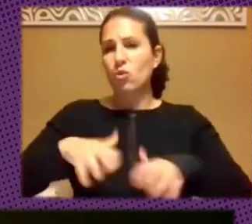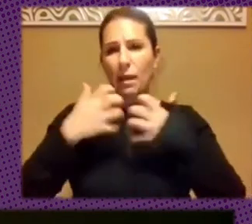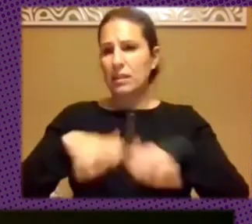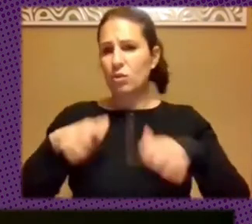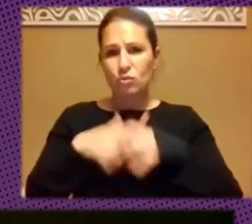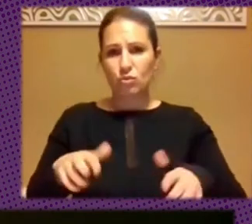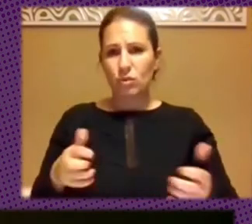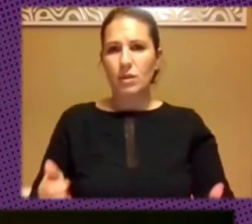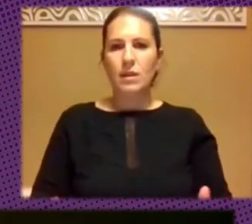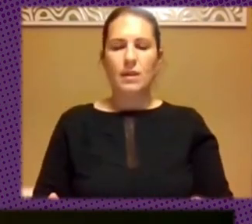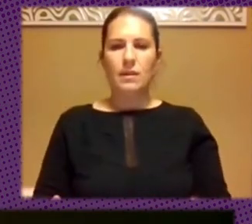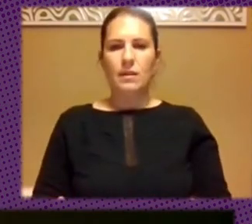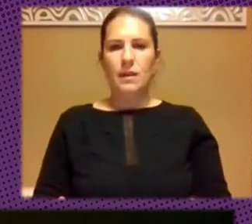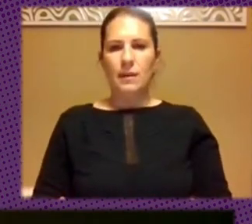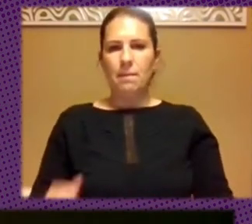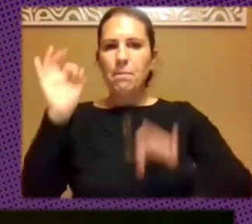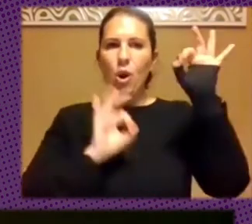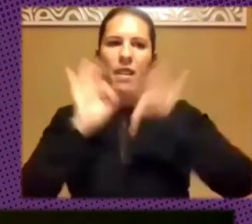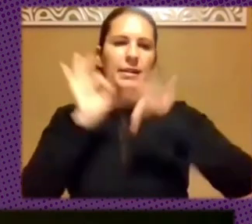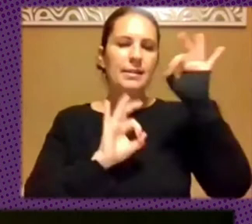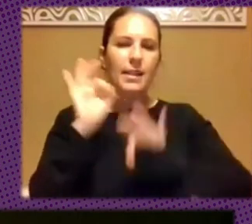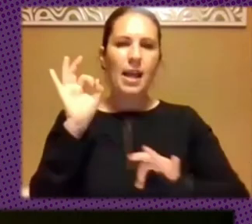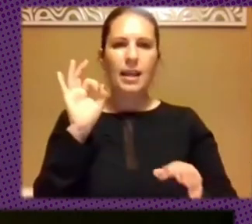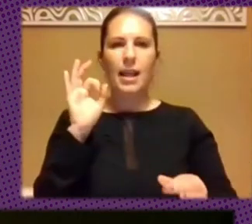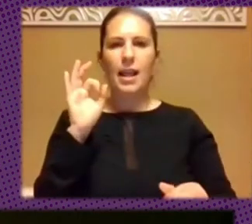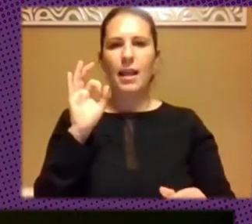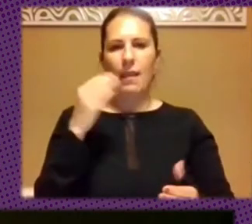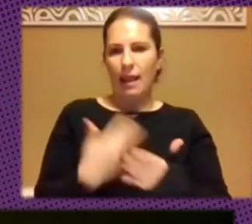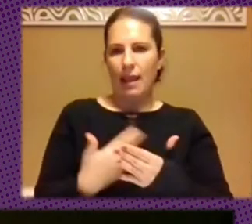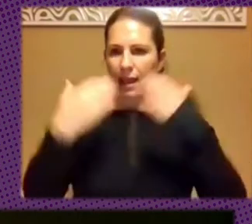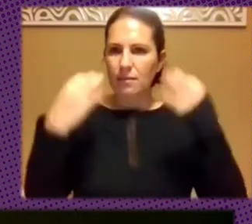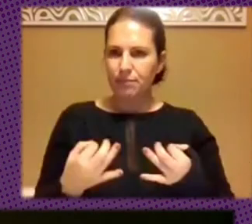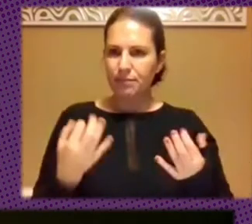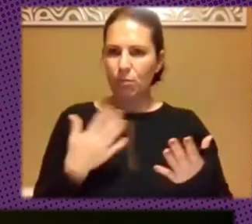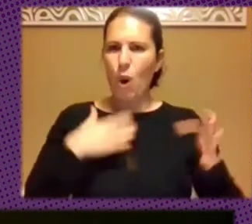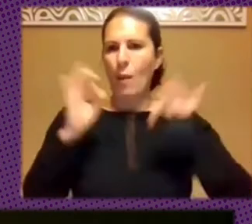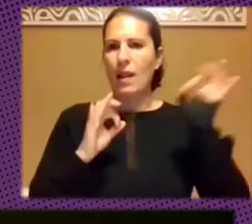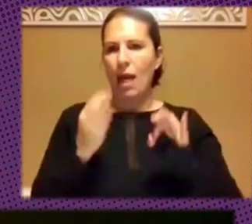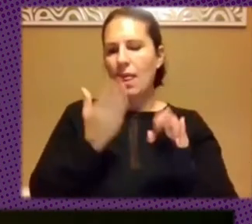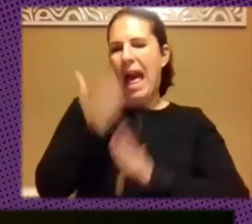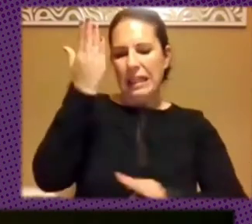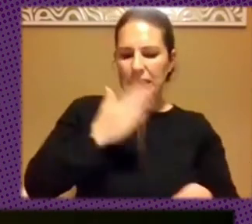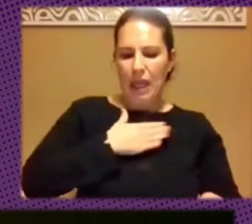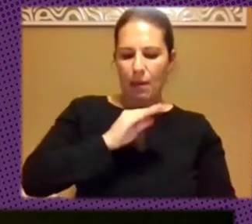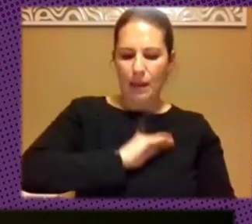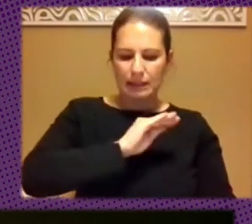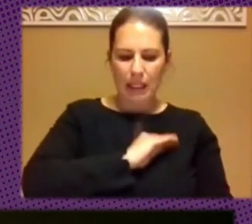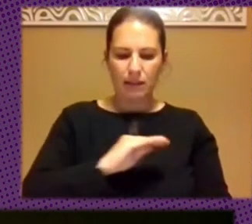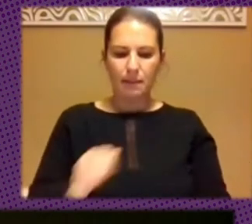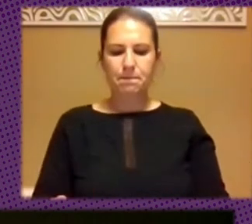un porcentaje de certidumbre, decimos, o con una probabilidad bastante alta. Entonces, como